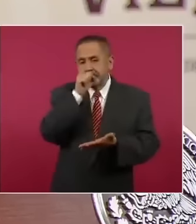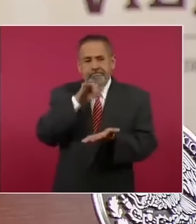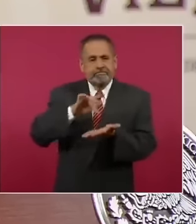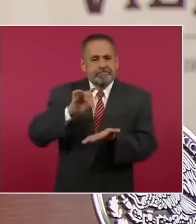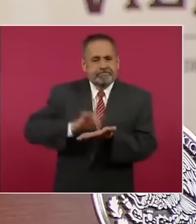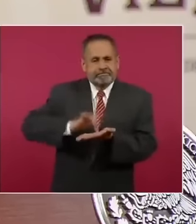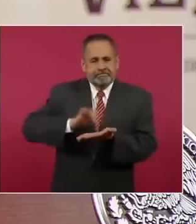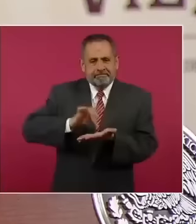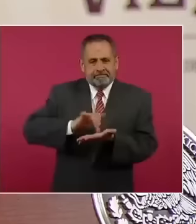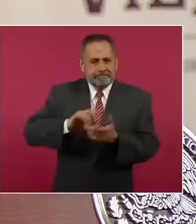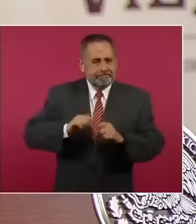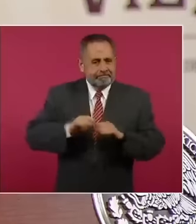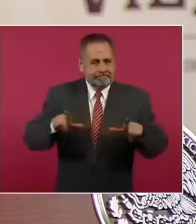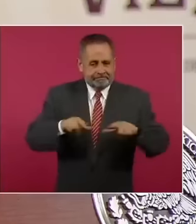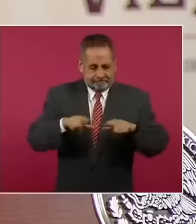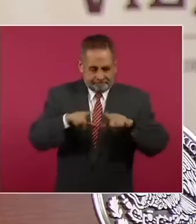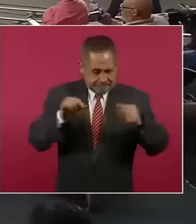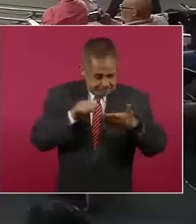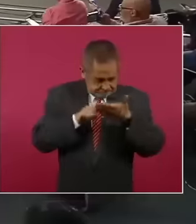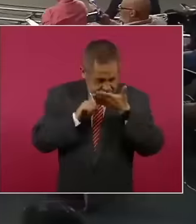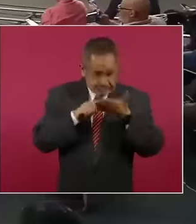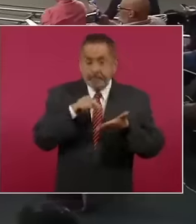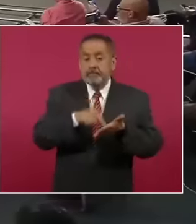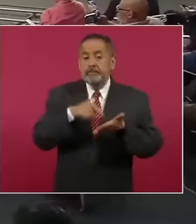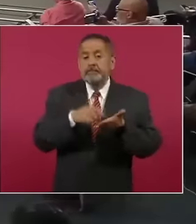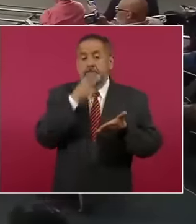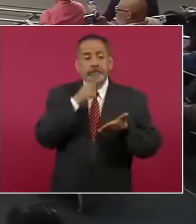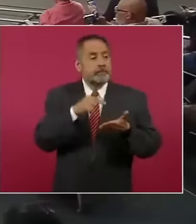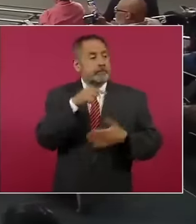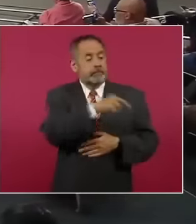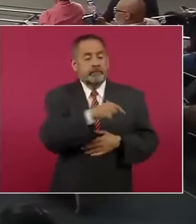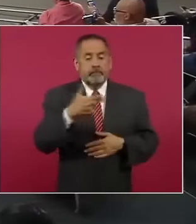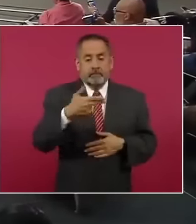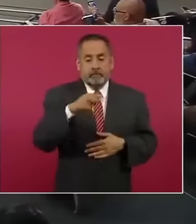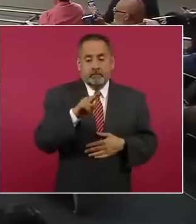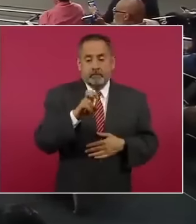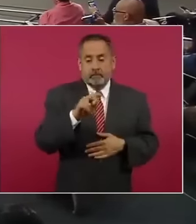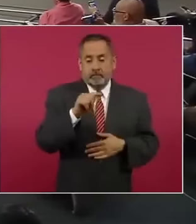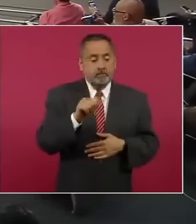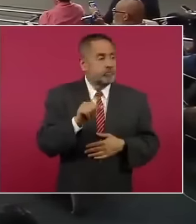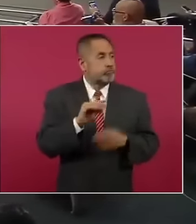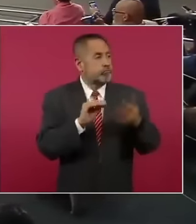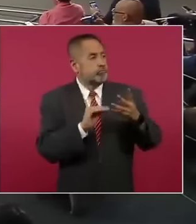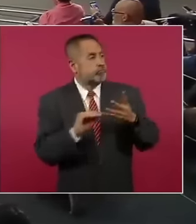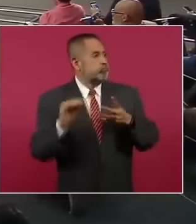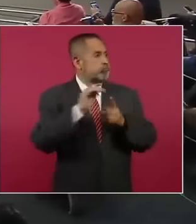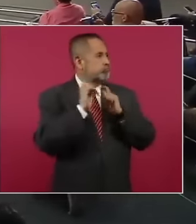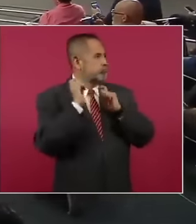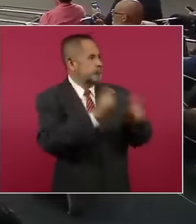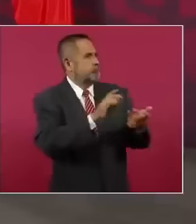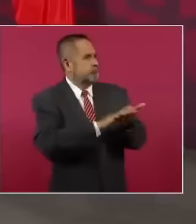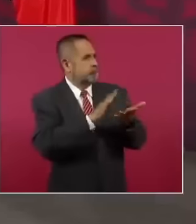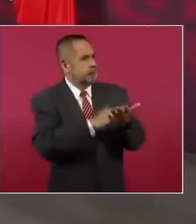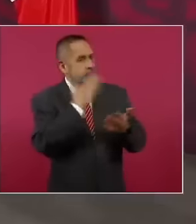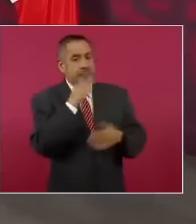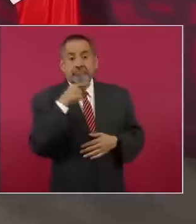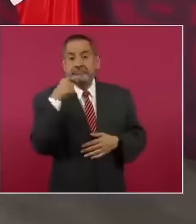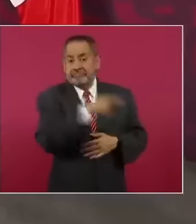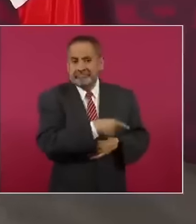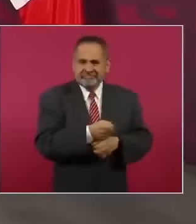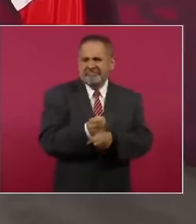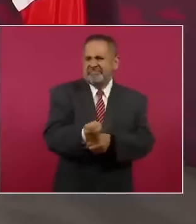donde ascienden a huerta por esa maldad,